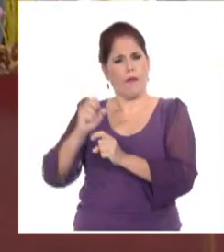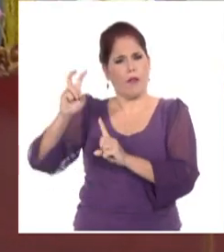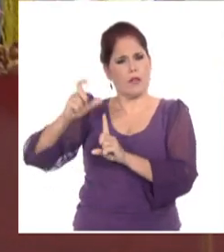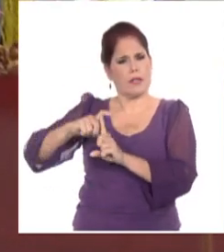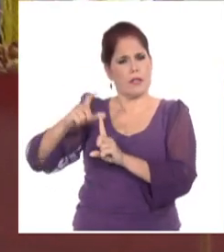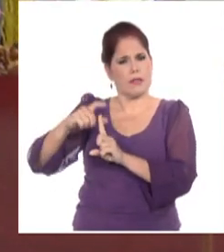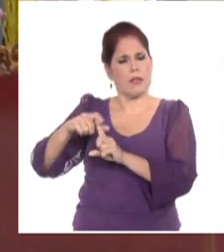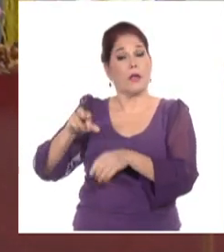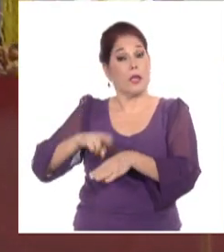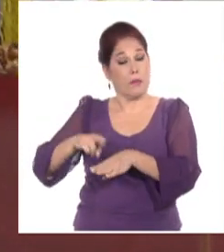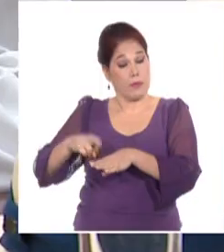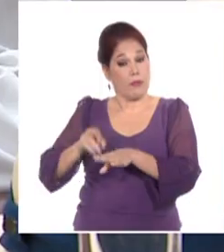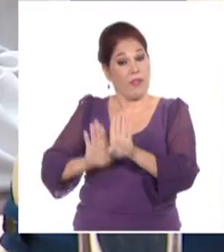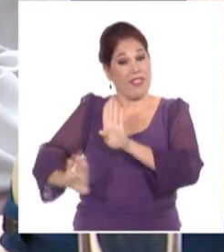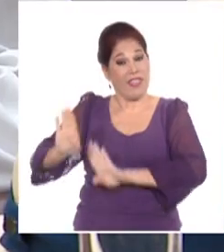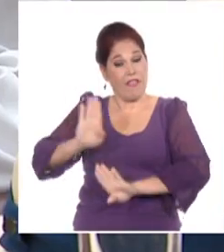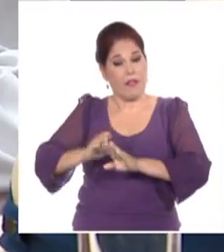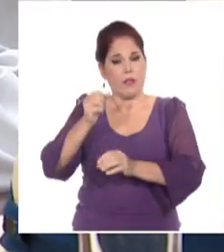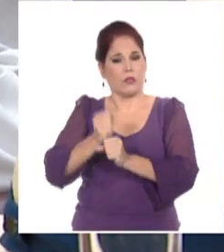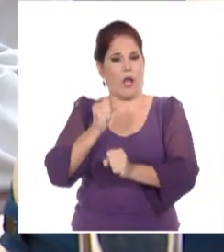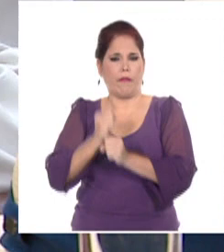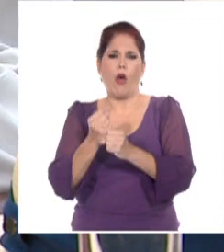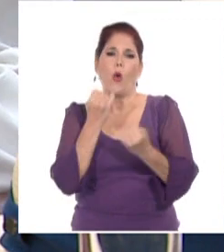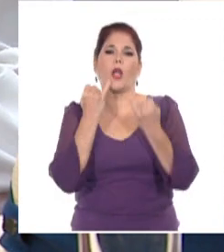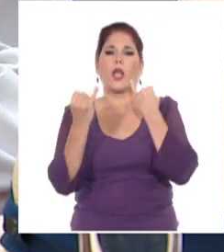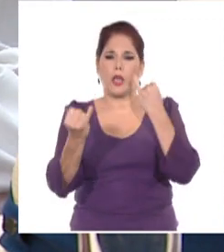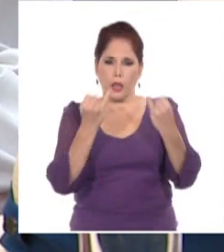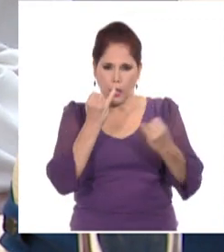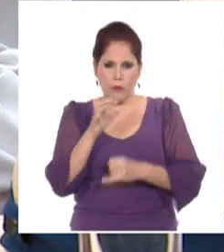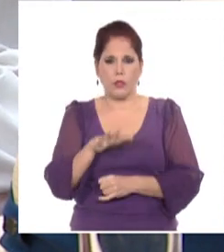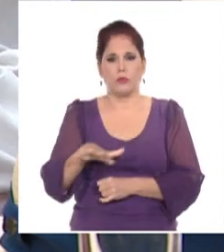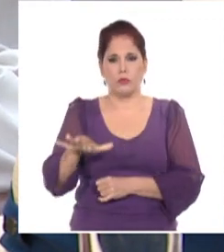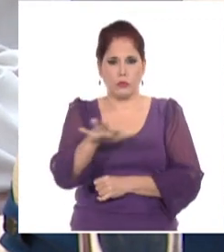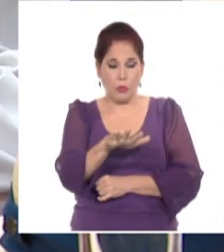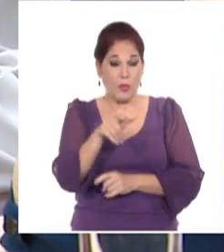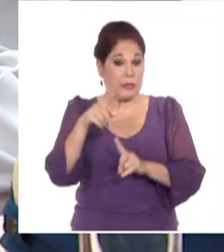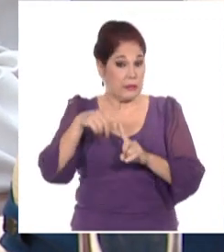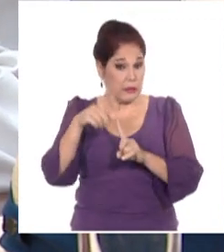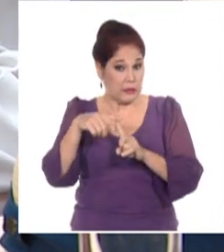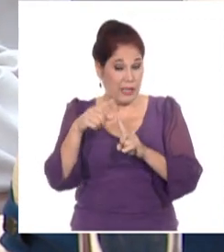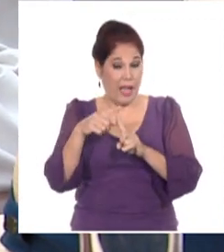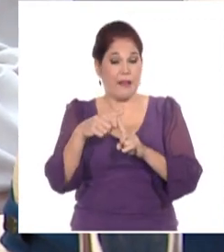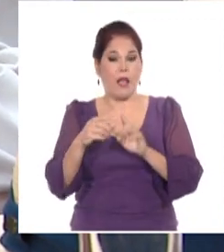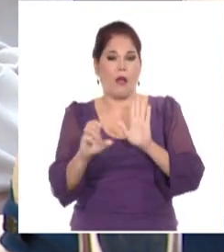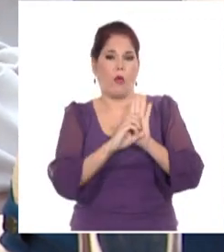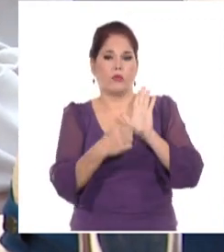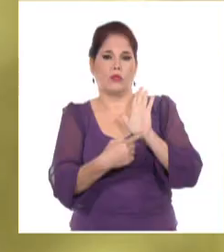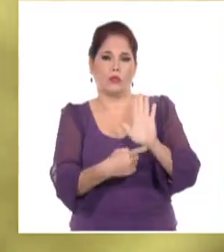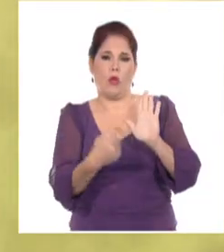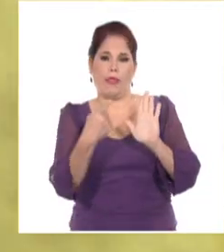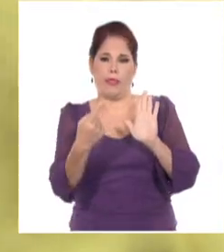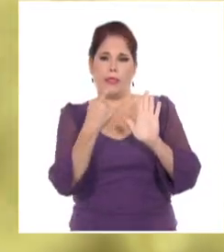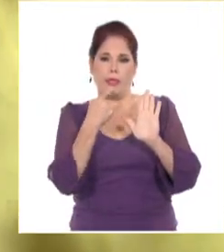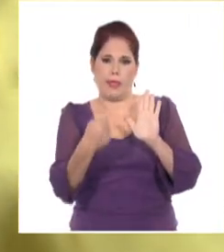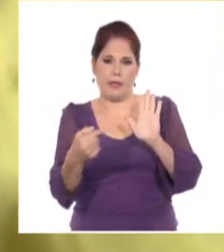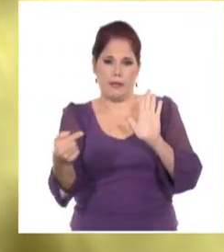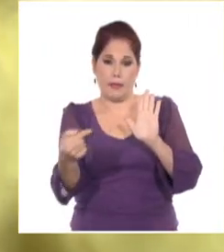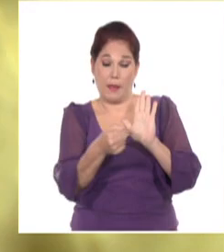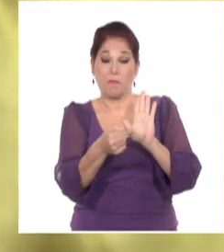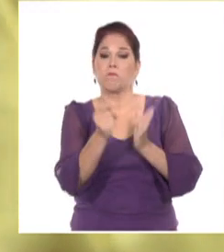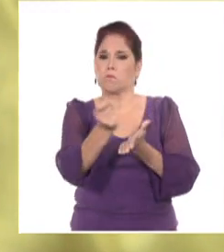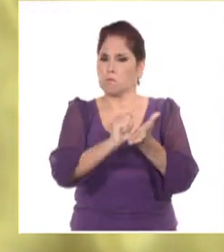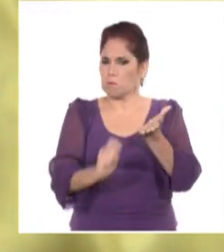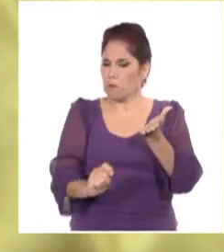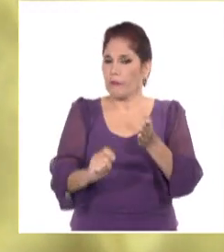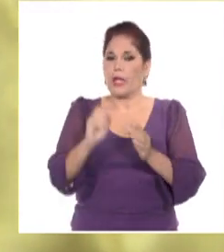representación y defensa de los intereses de los trabajadores, tareas refrendadas por la Constitución de la República y en los